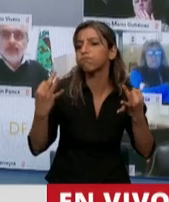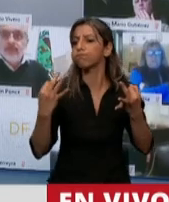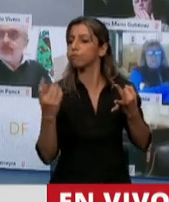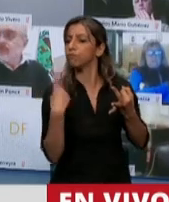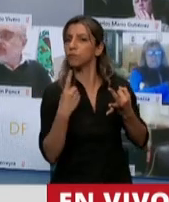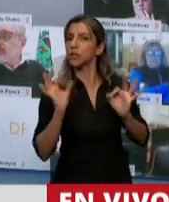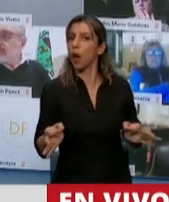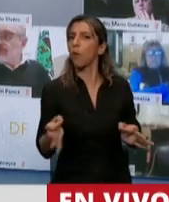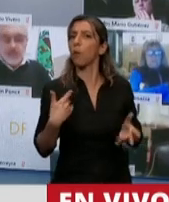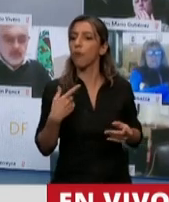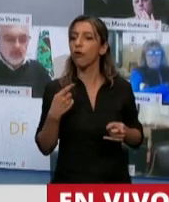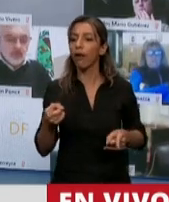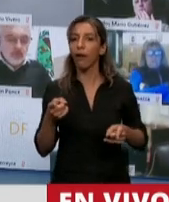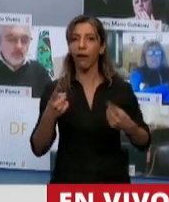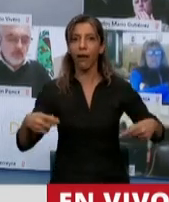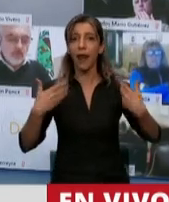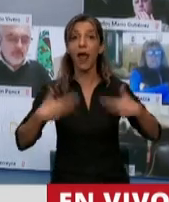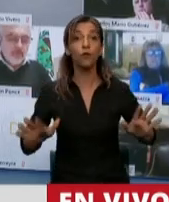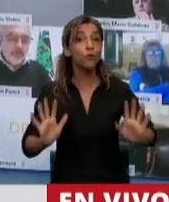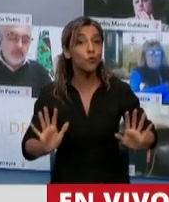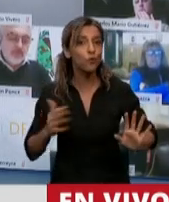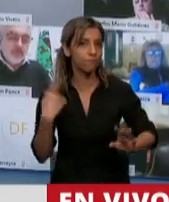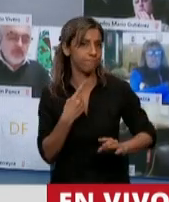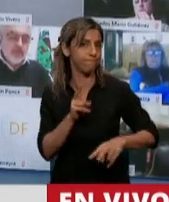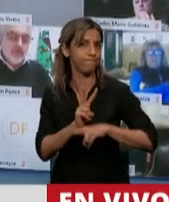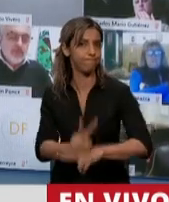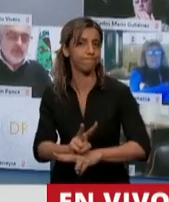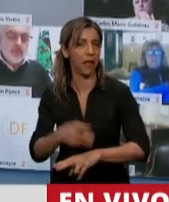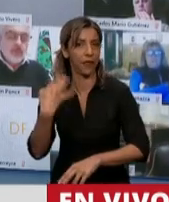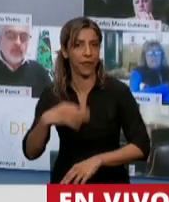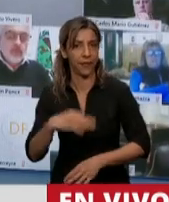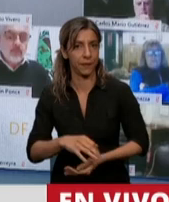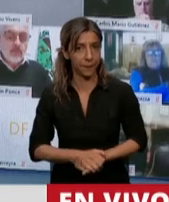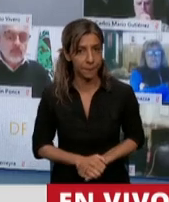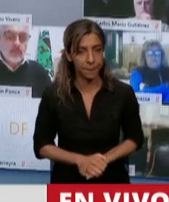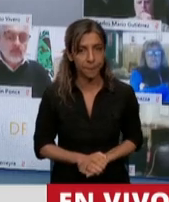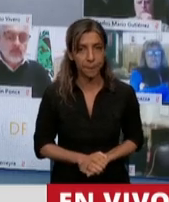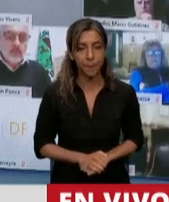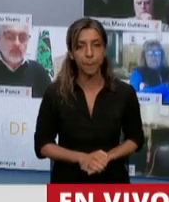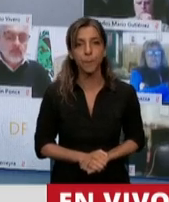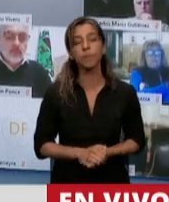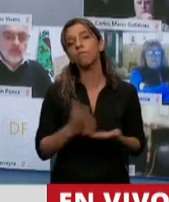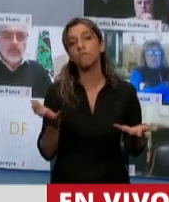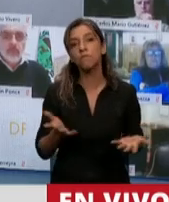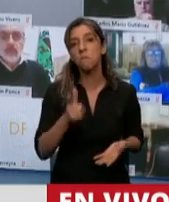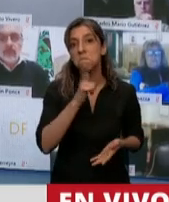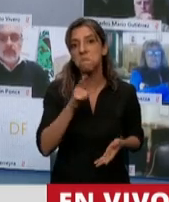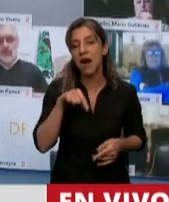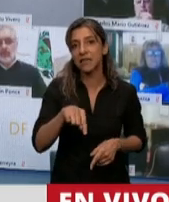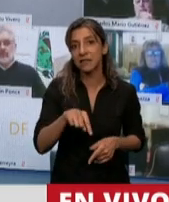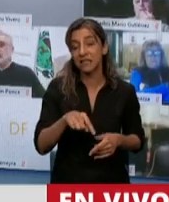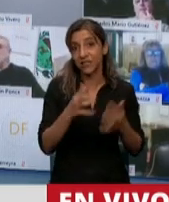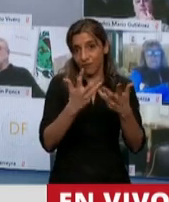hictícolas, hidrocarburíferos, gasíferos. Creo que esta herramienta